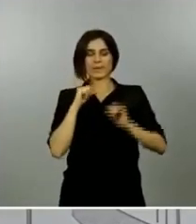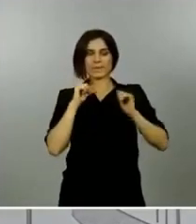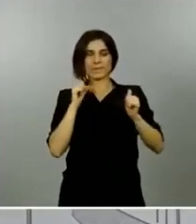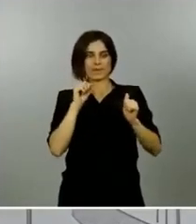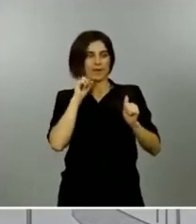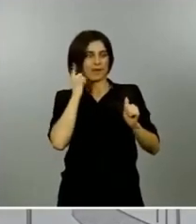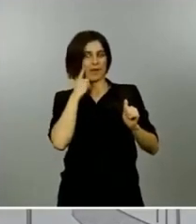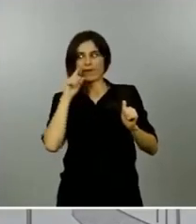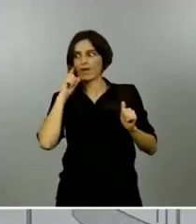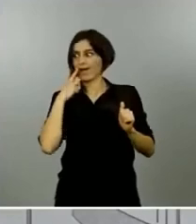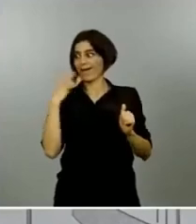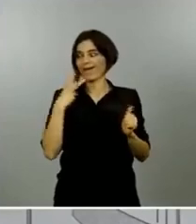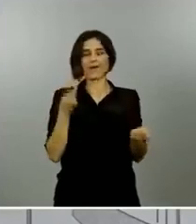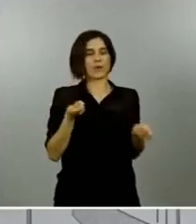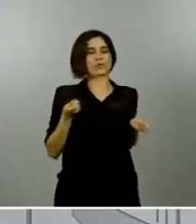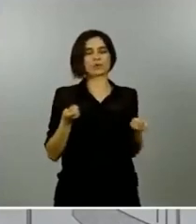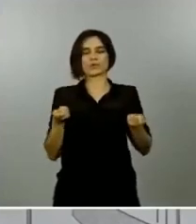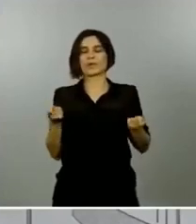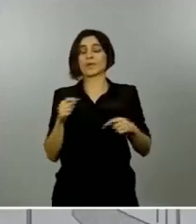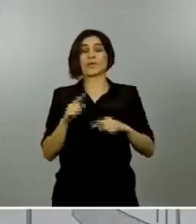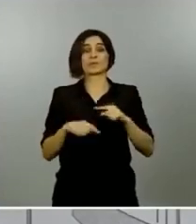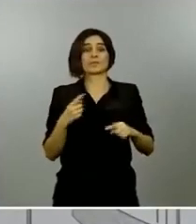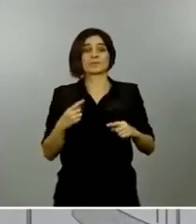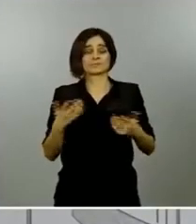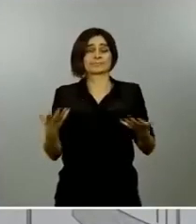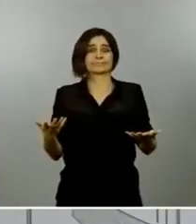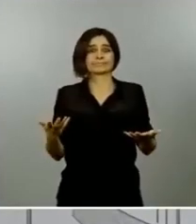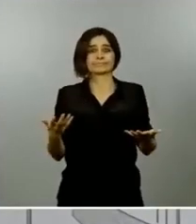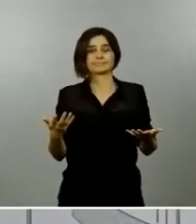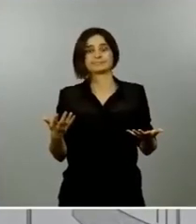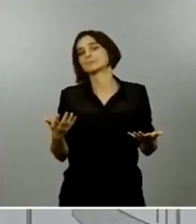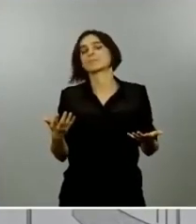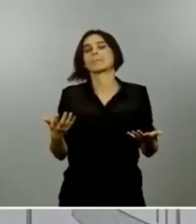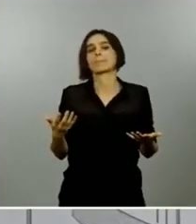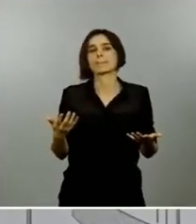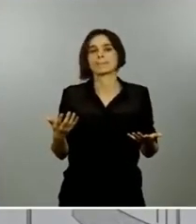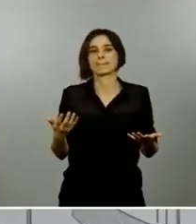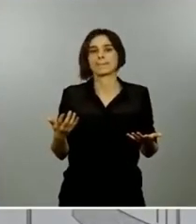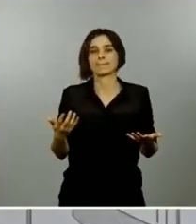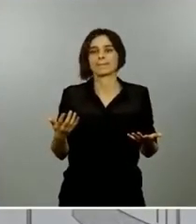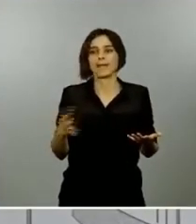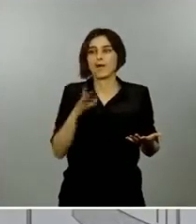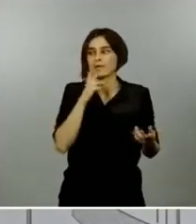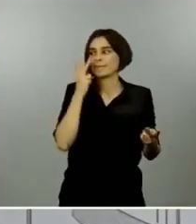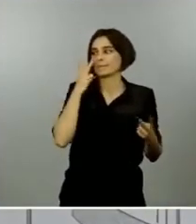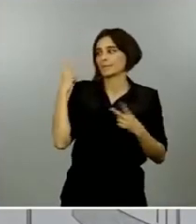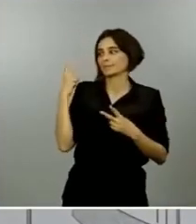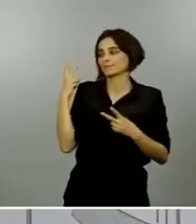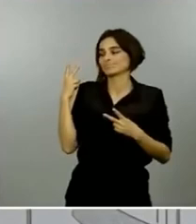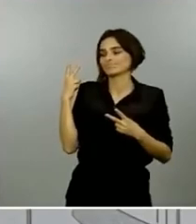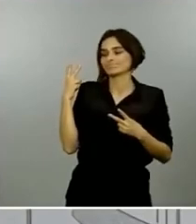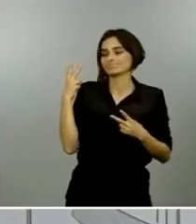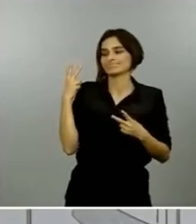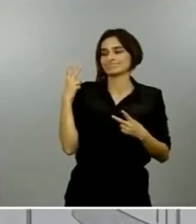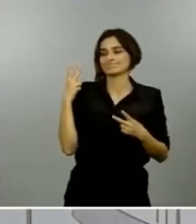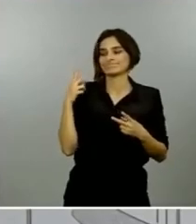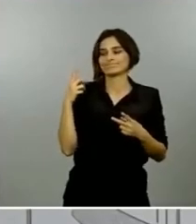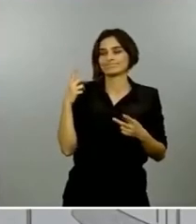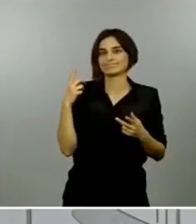pues con los ojos y con el conocimiento que tenemos hoy pues evidentemente habría cosas que